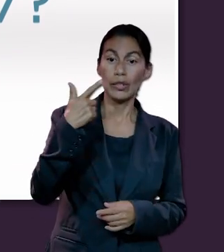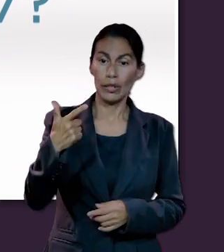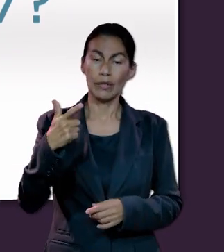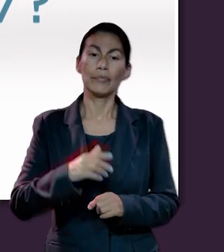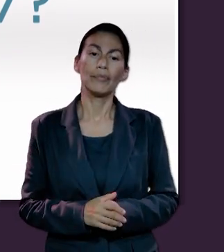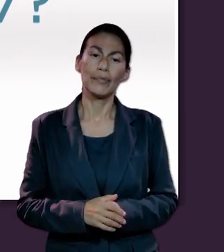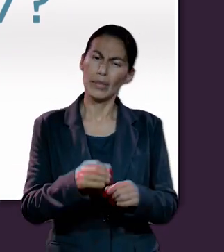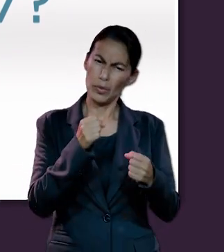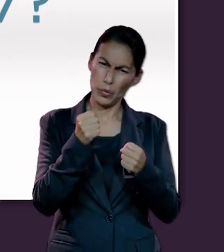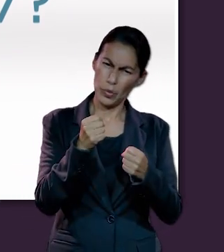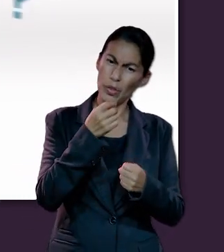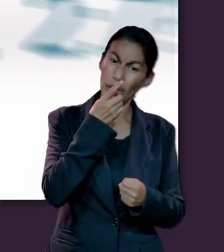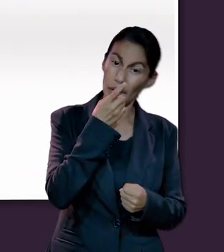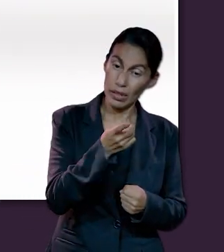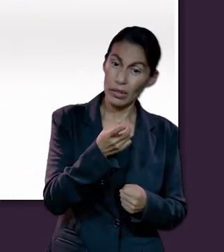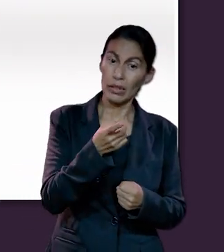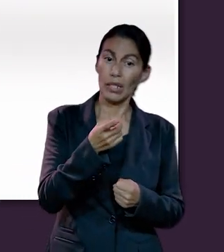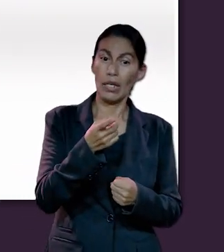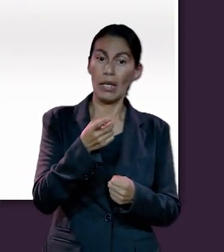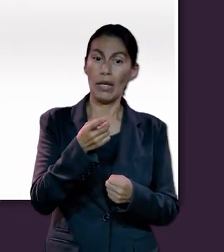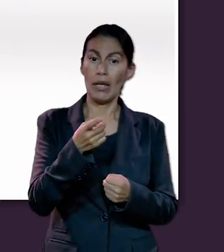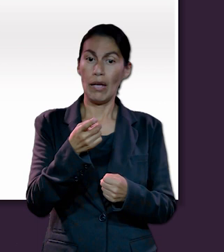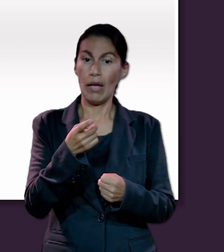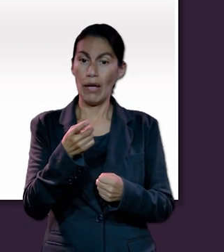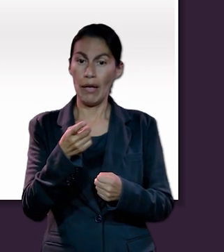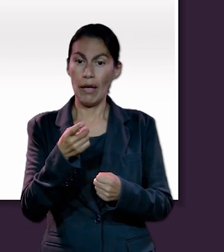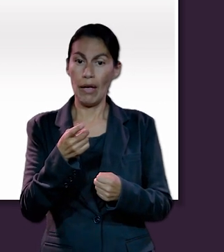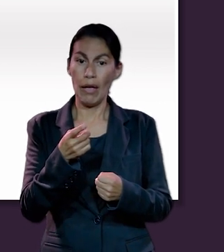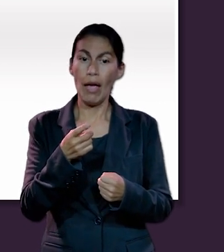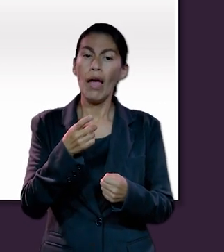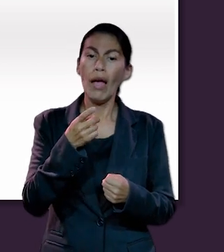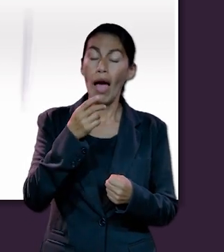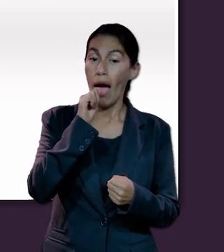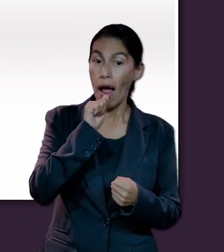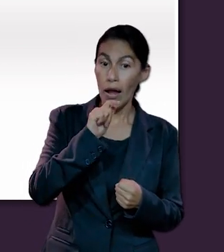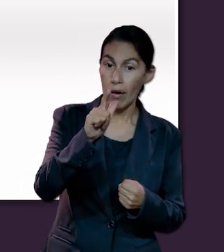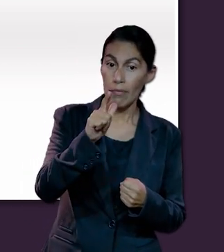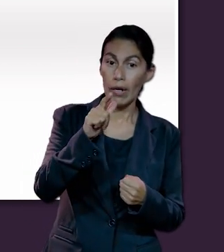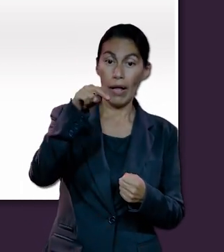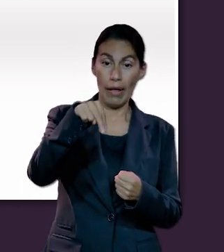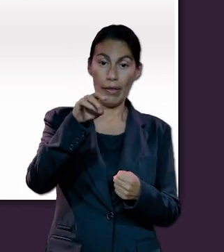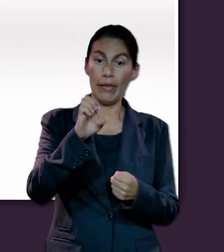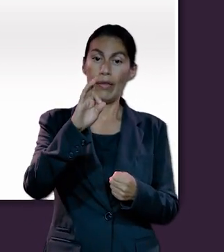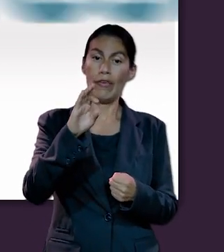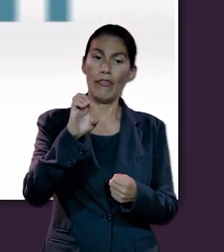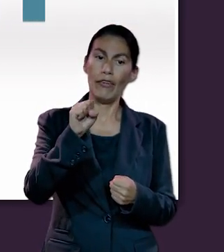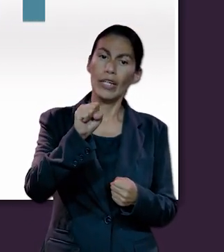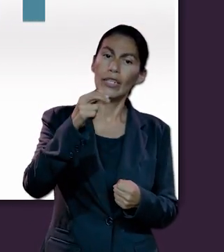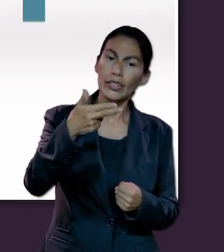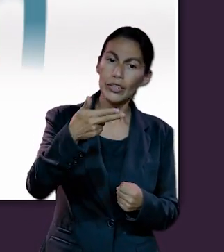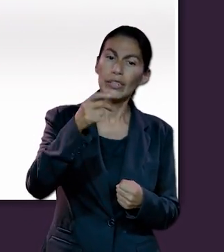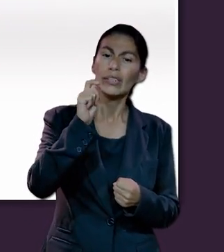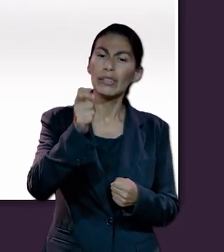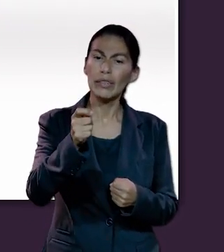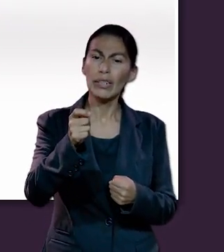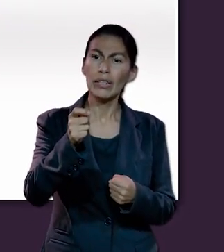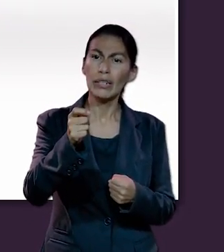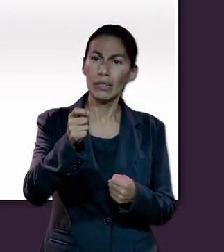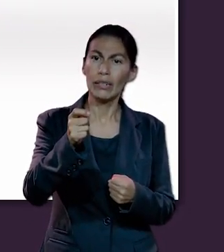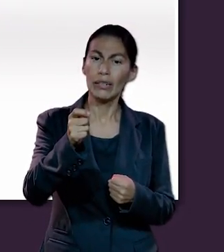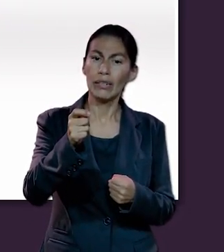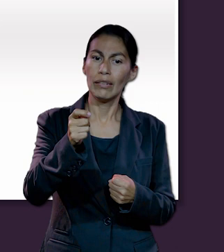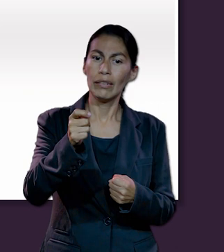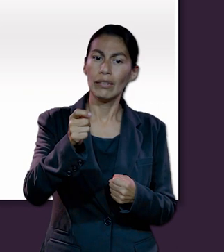.7? Indudablemente no significa alma en el sentido dualista tradicional. Nefesh está